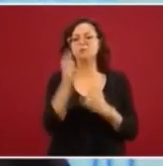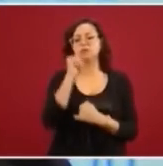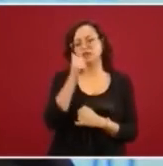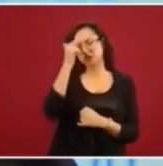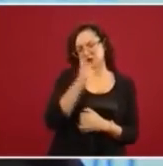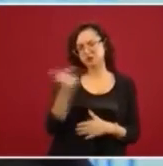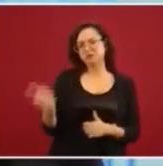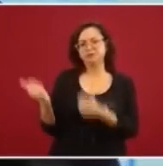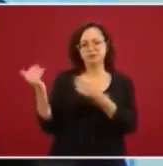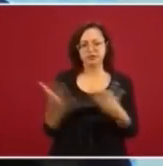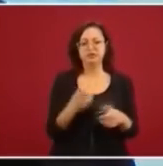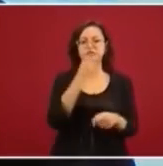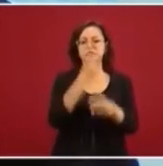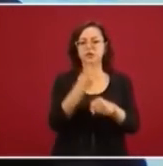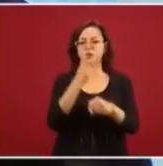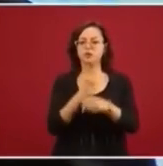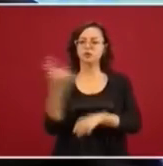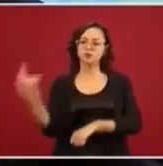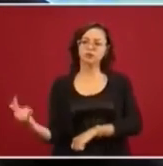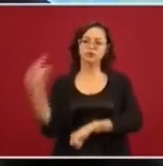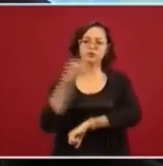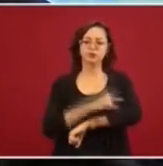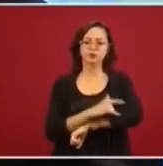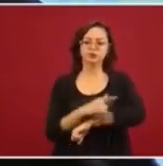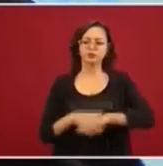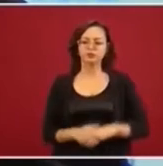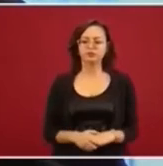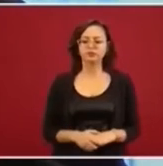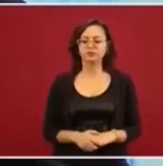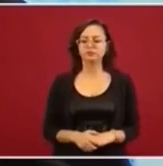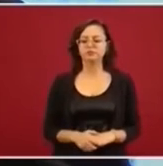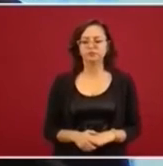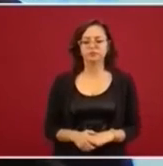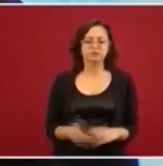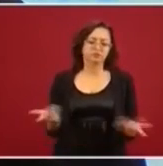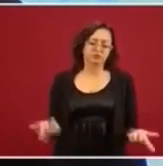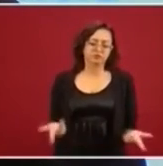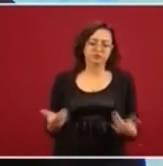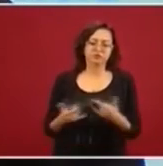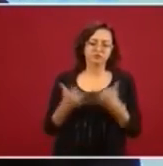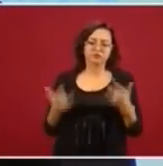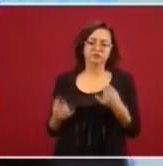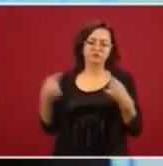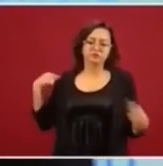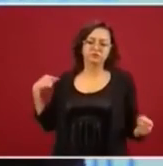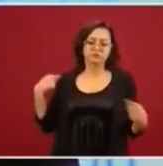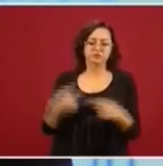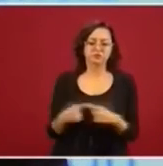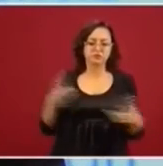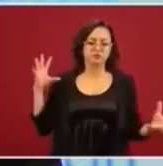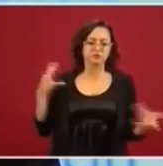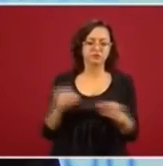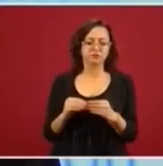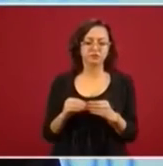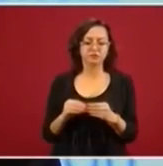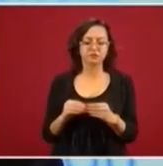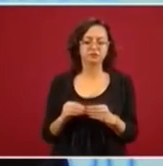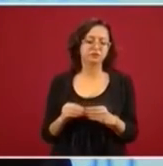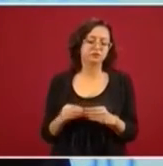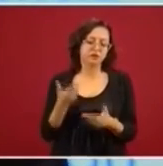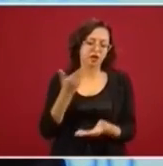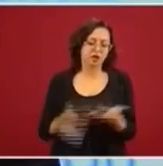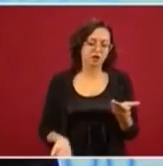noche. Entonces, síntesis, estos son los antecedentes y es el avance que tenemos, queremos agradecer